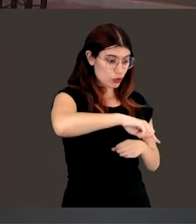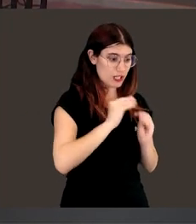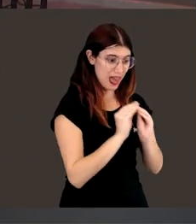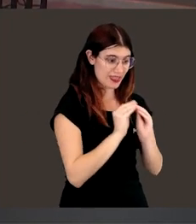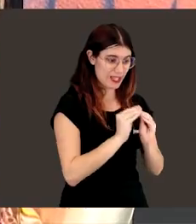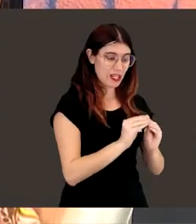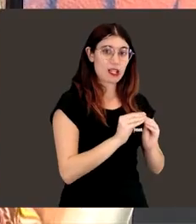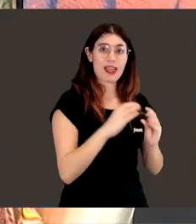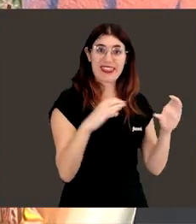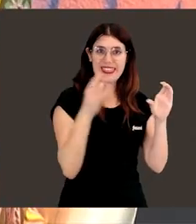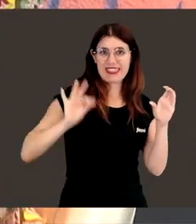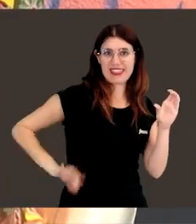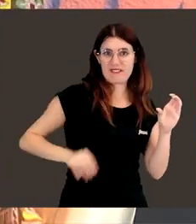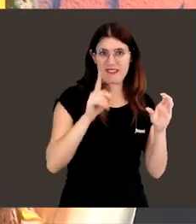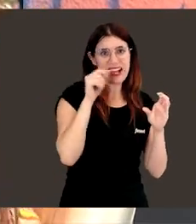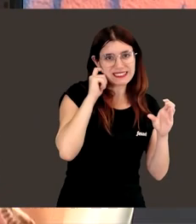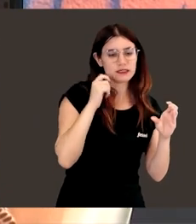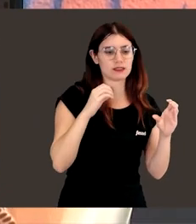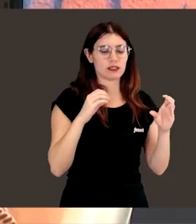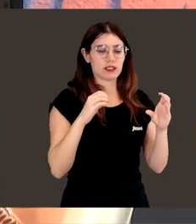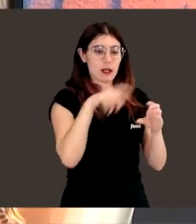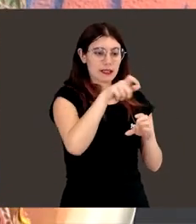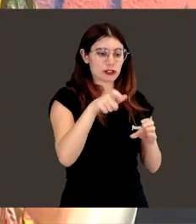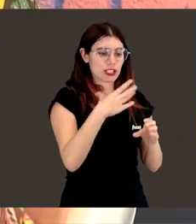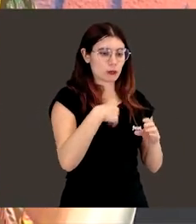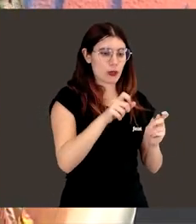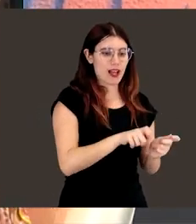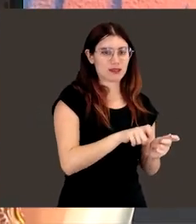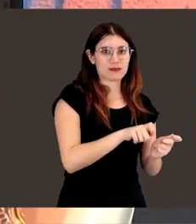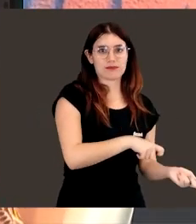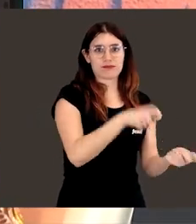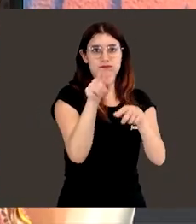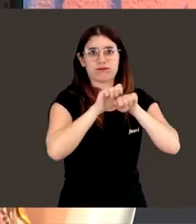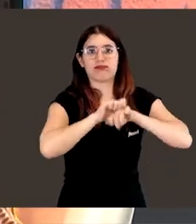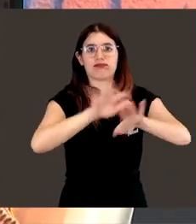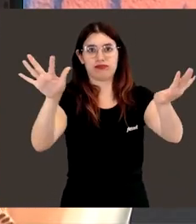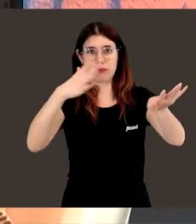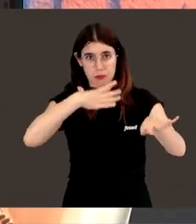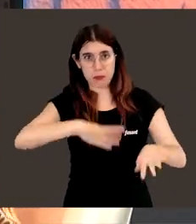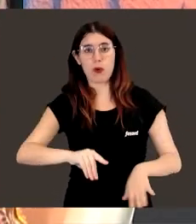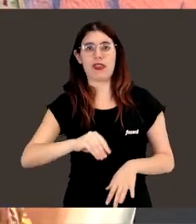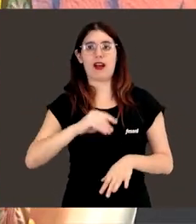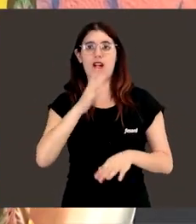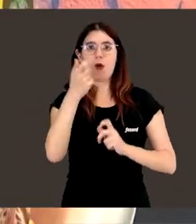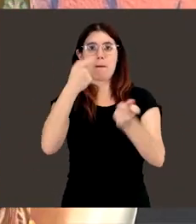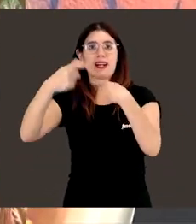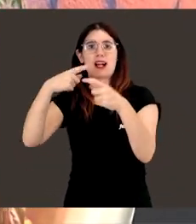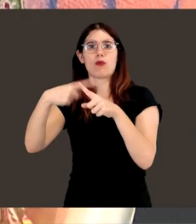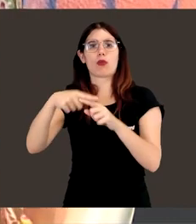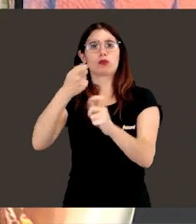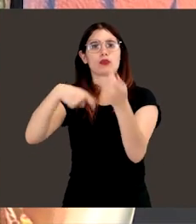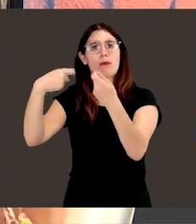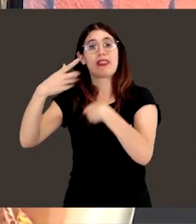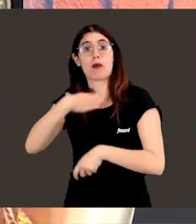las científicas y los científicos, realmente pueda salir al mercado, se pueda transformar en un producto comercial.